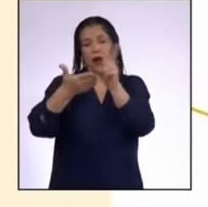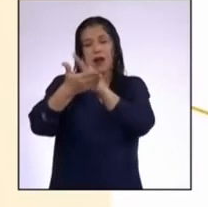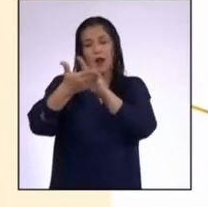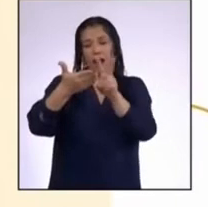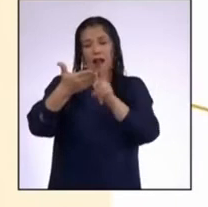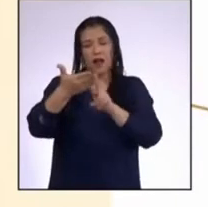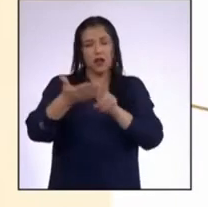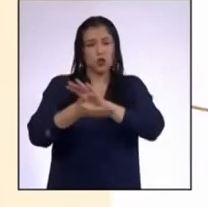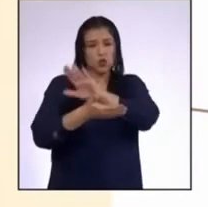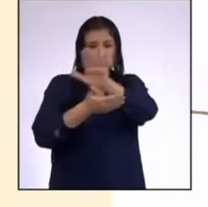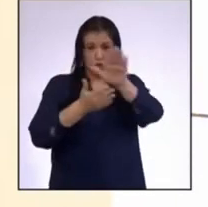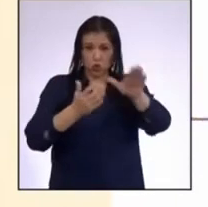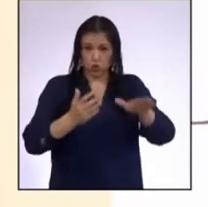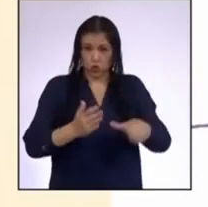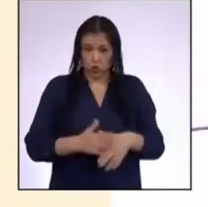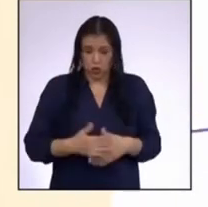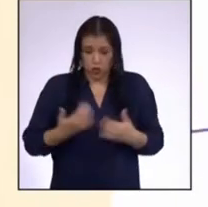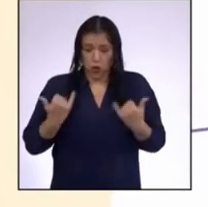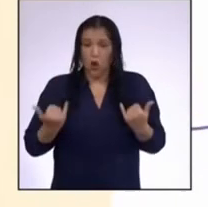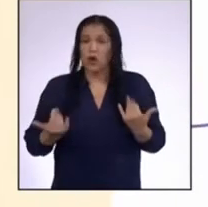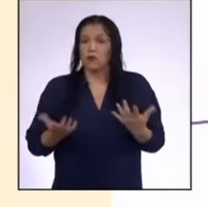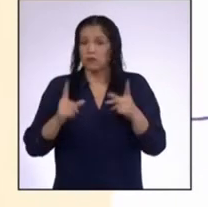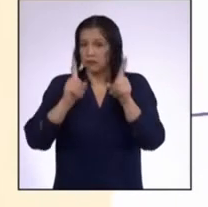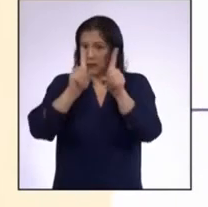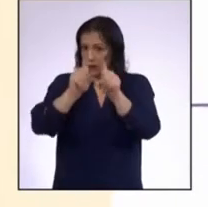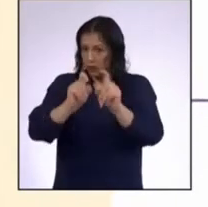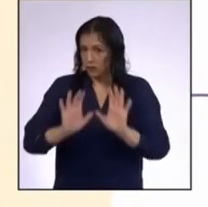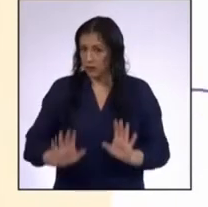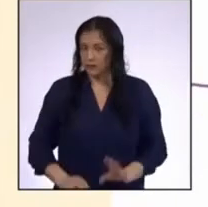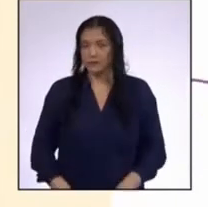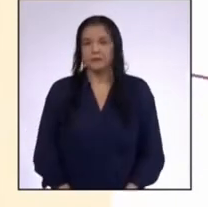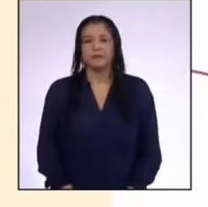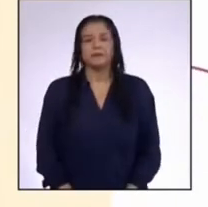todo este texto el día de hoy